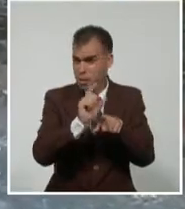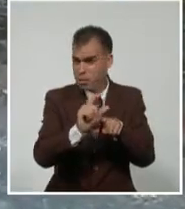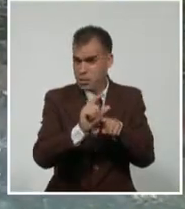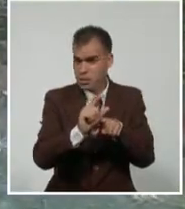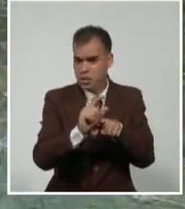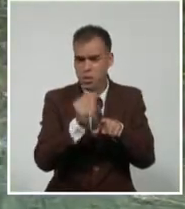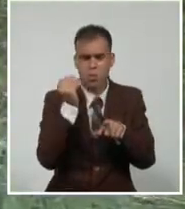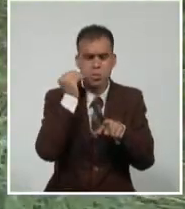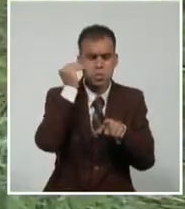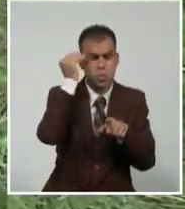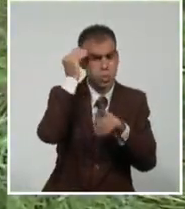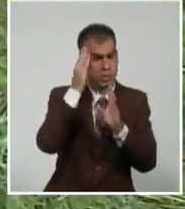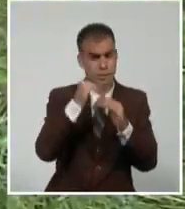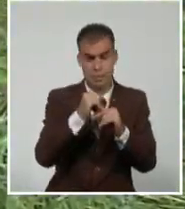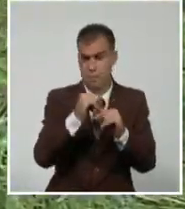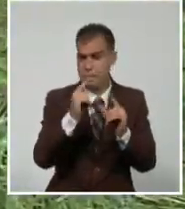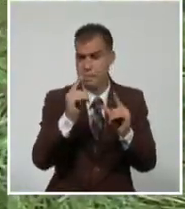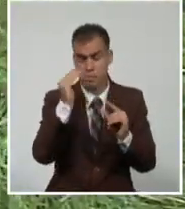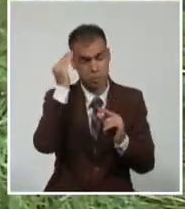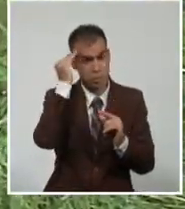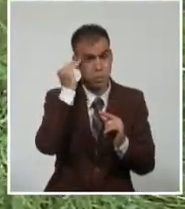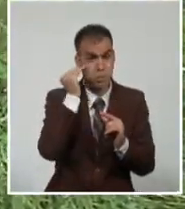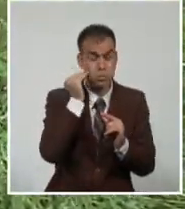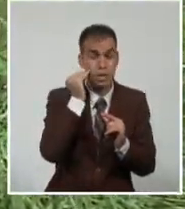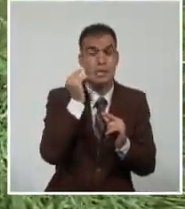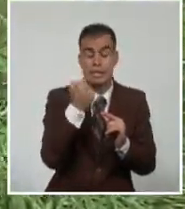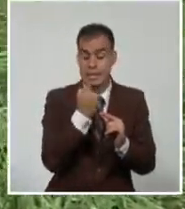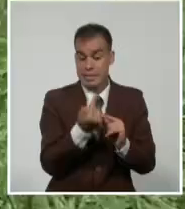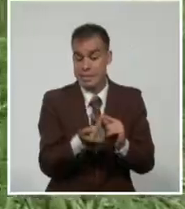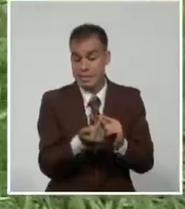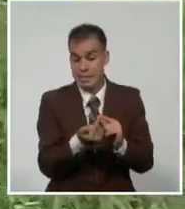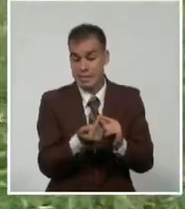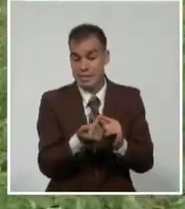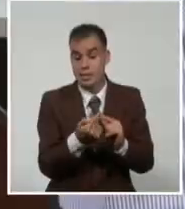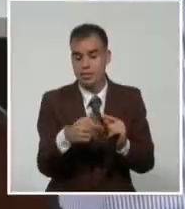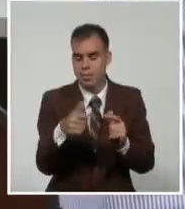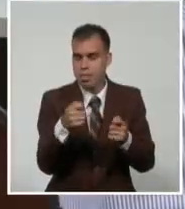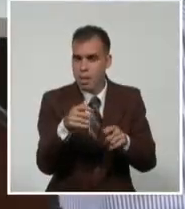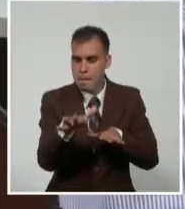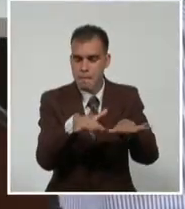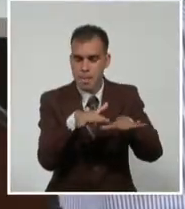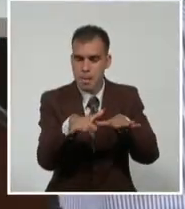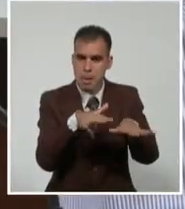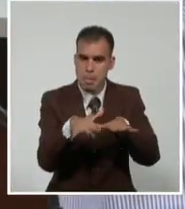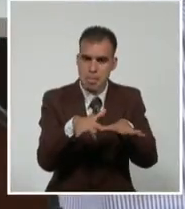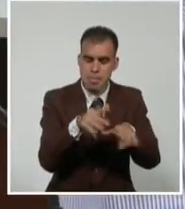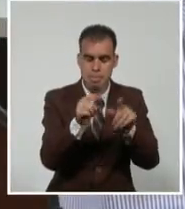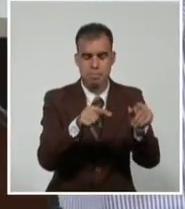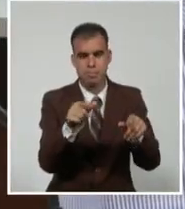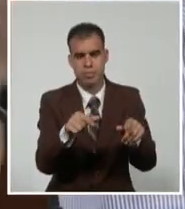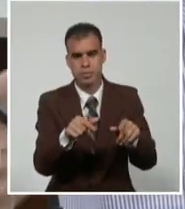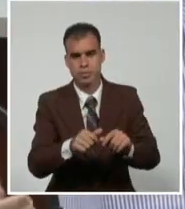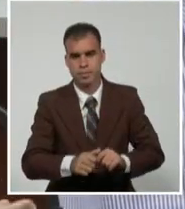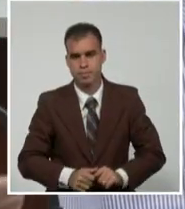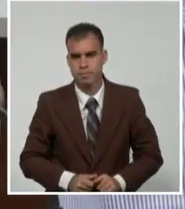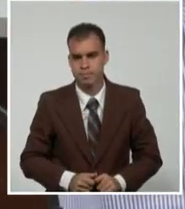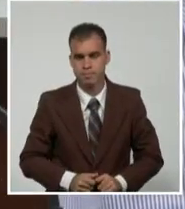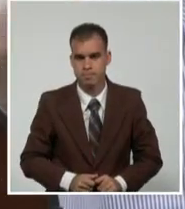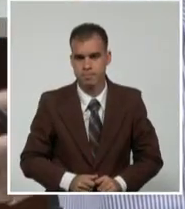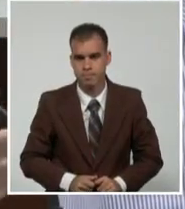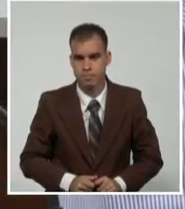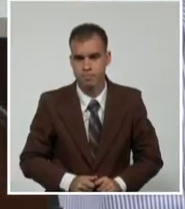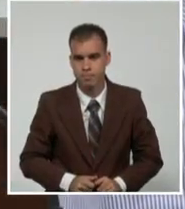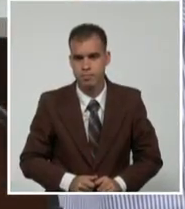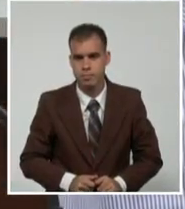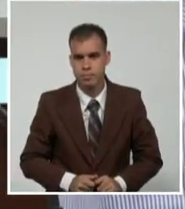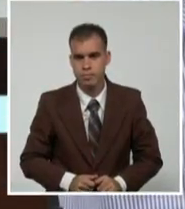revertir esta situación, resulta vital el papel de los promotores agropecuarios y el extensionismo agrario. La labor de la persona que